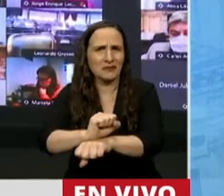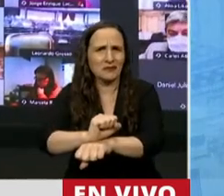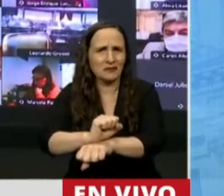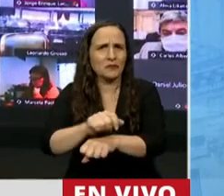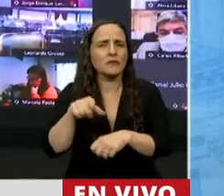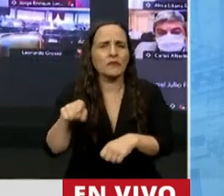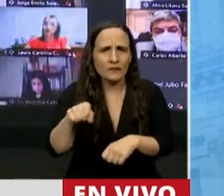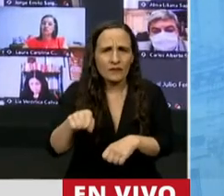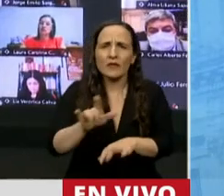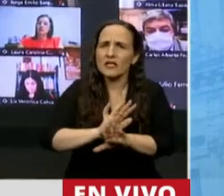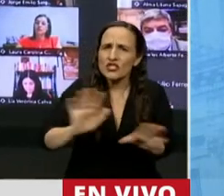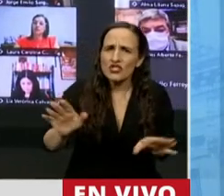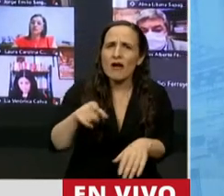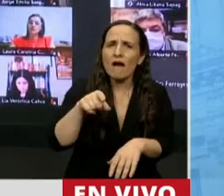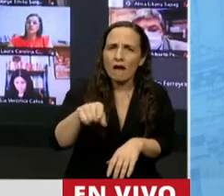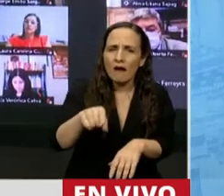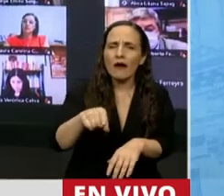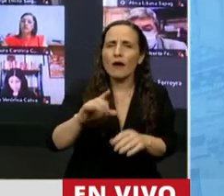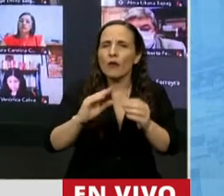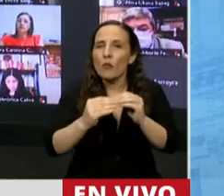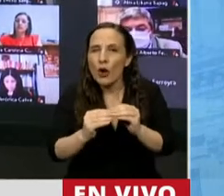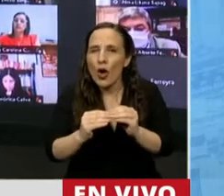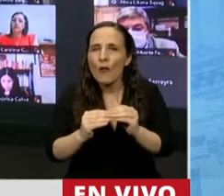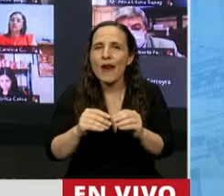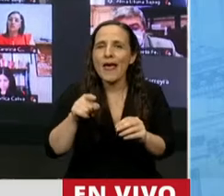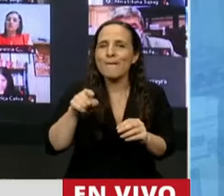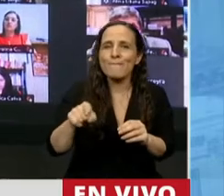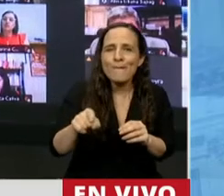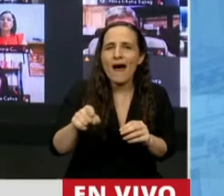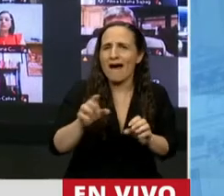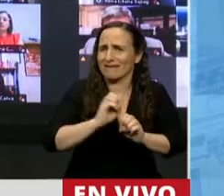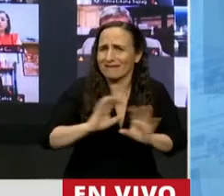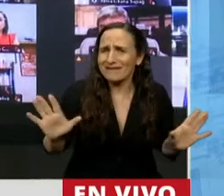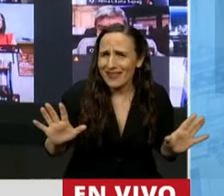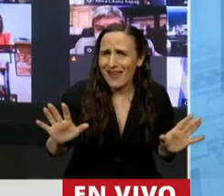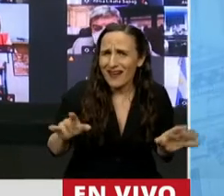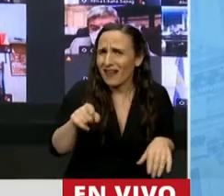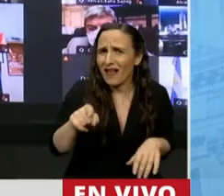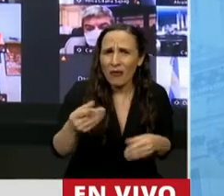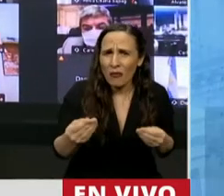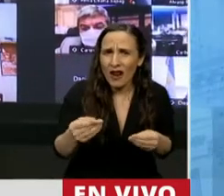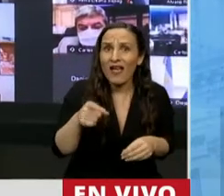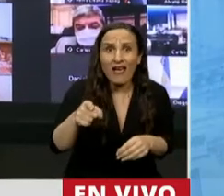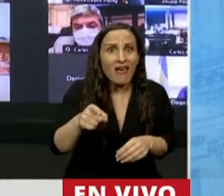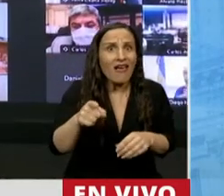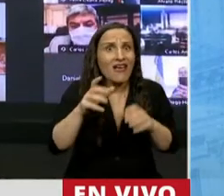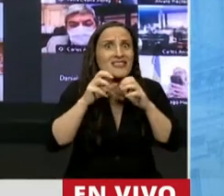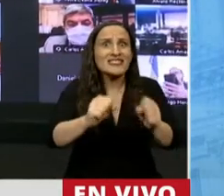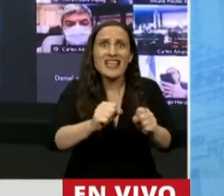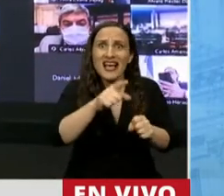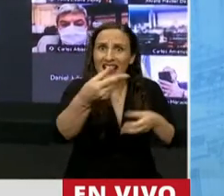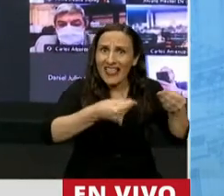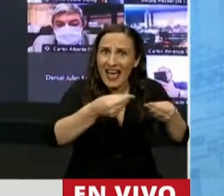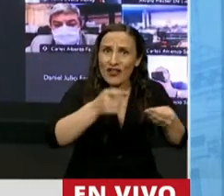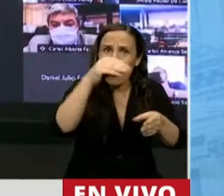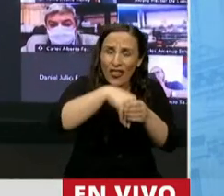ya estaba metido en el problema, en este embrollo tremendo, el propio secretario de Hacienda de